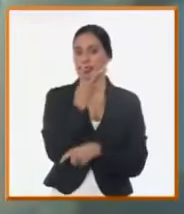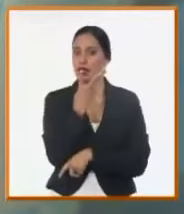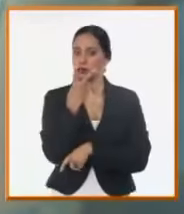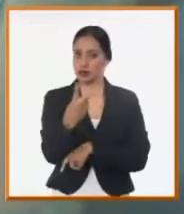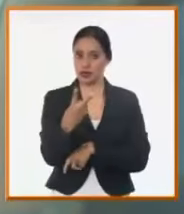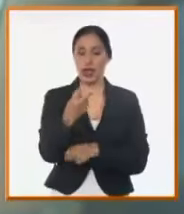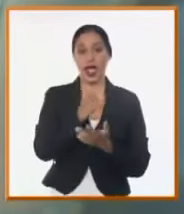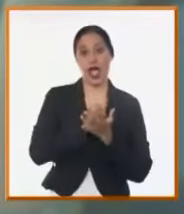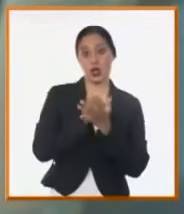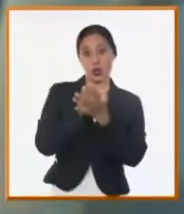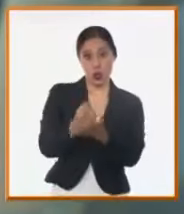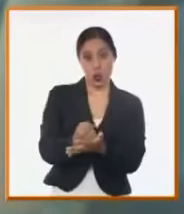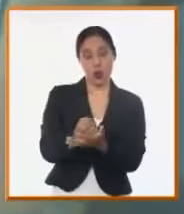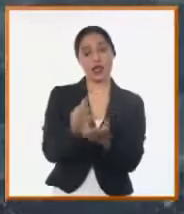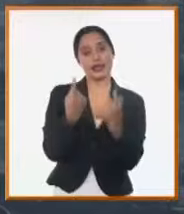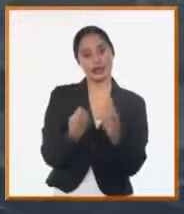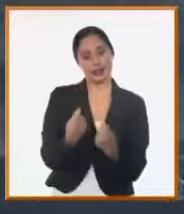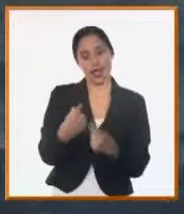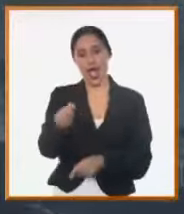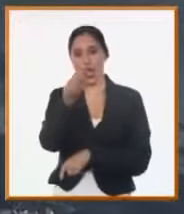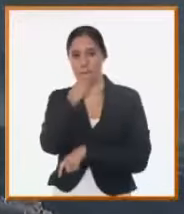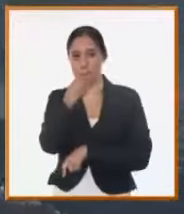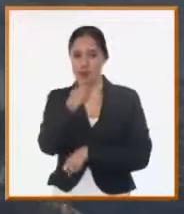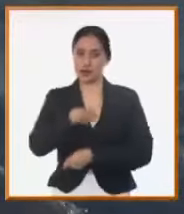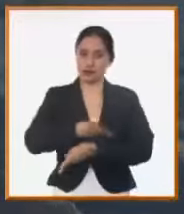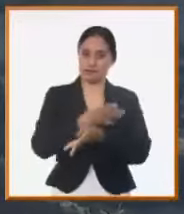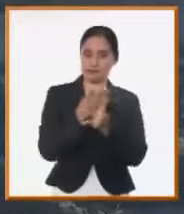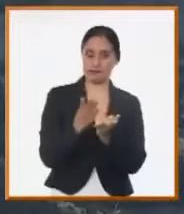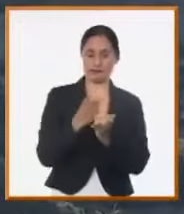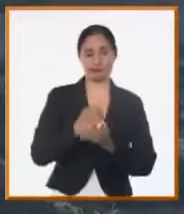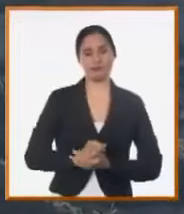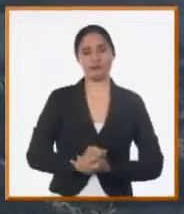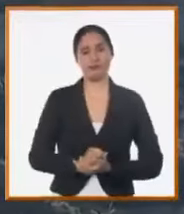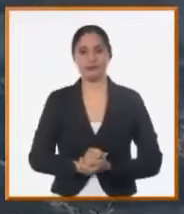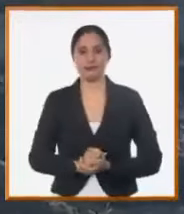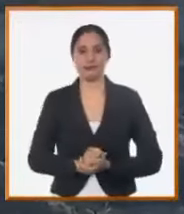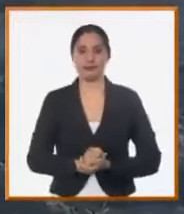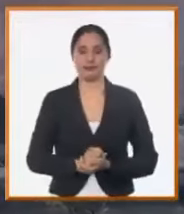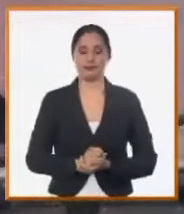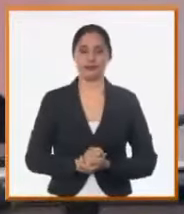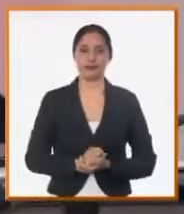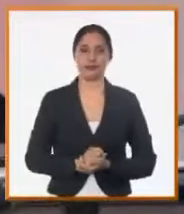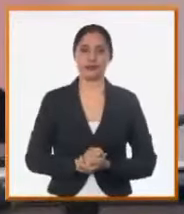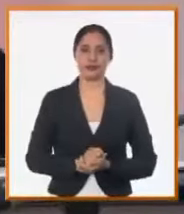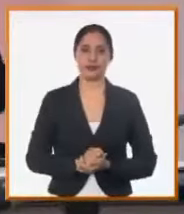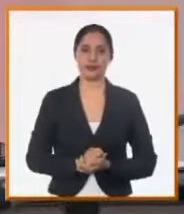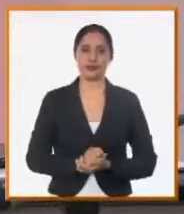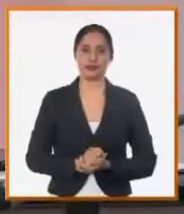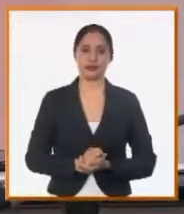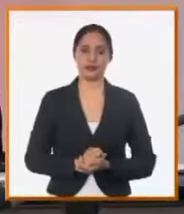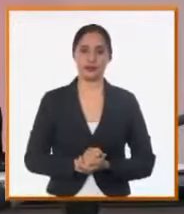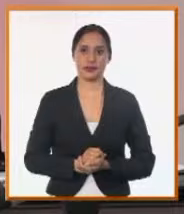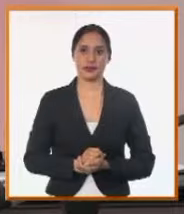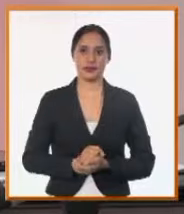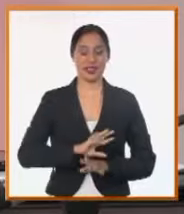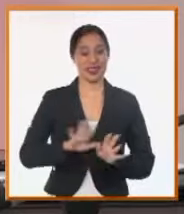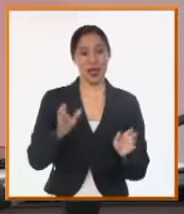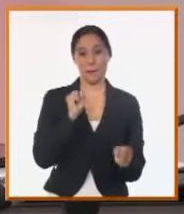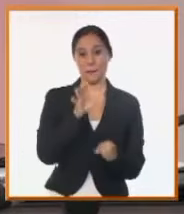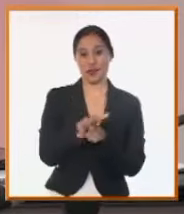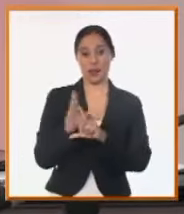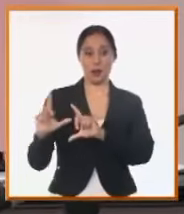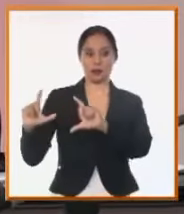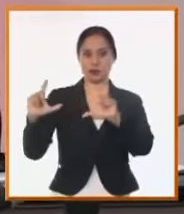de los sistemas alimentarios locales. Mejías Osorio para la Mesa Redonda. Bueno, ya hemos empezado con este